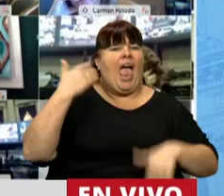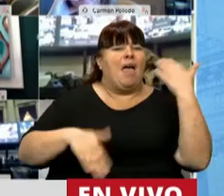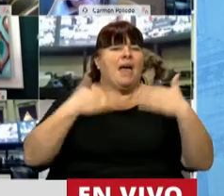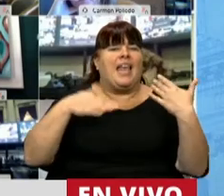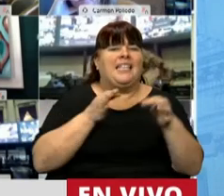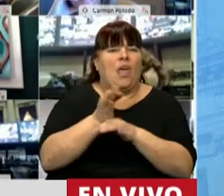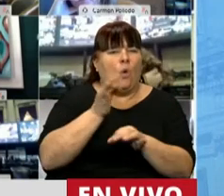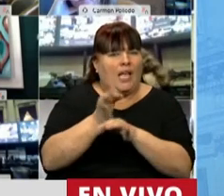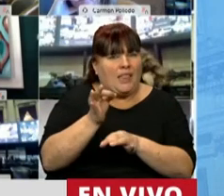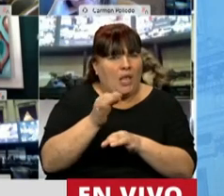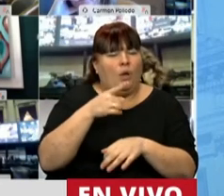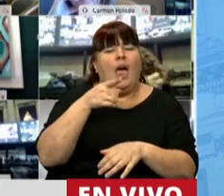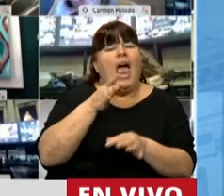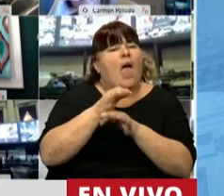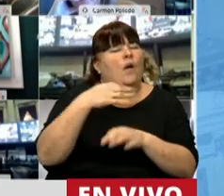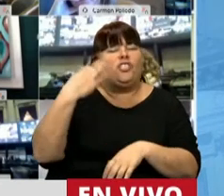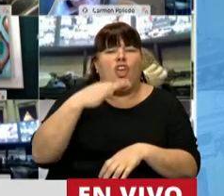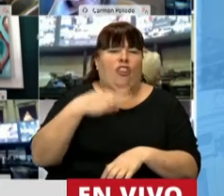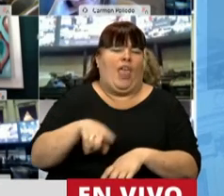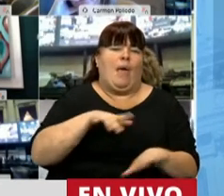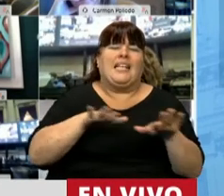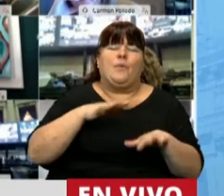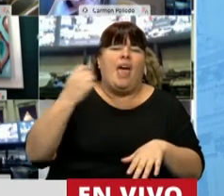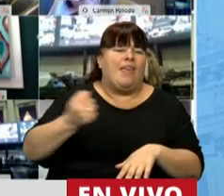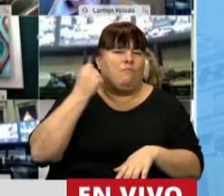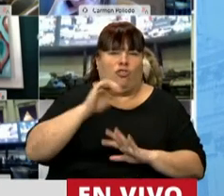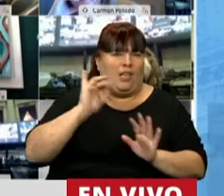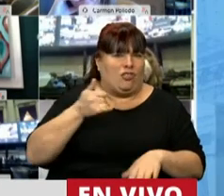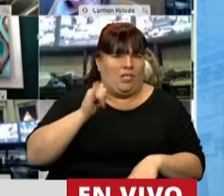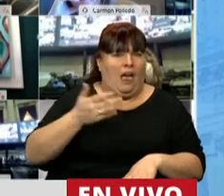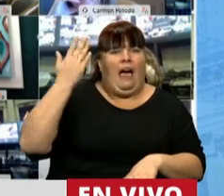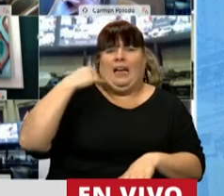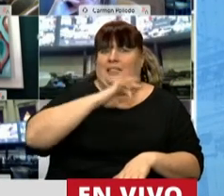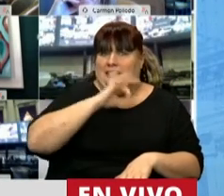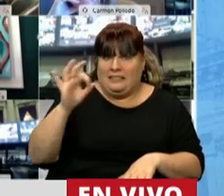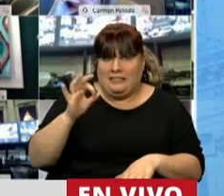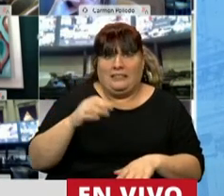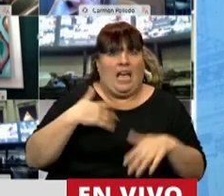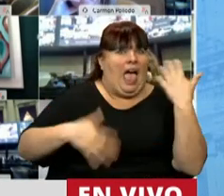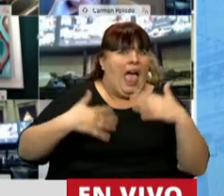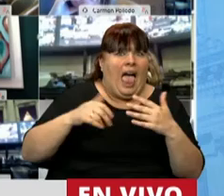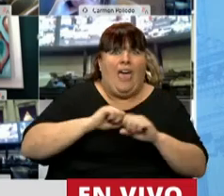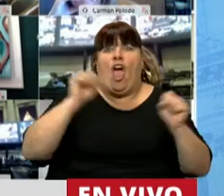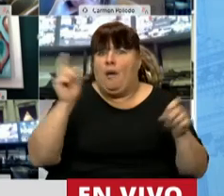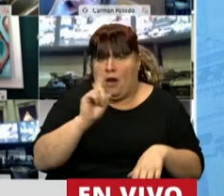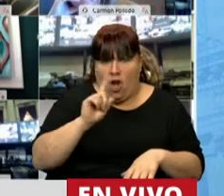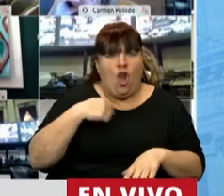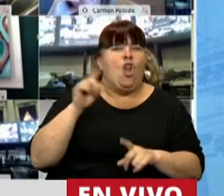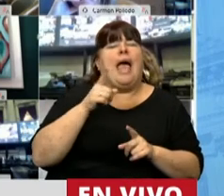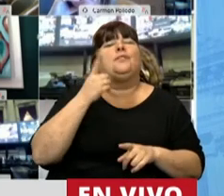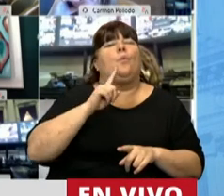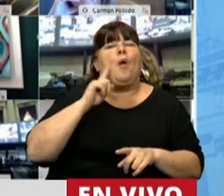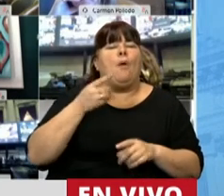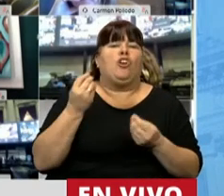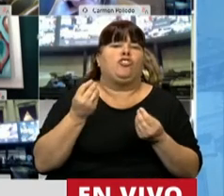emergencia educativa y que la educación sea declarada una actividad esencial. No lo hicimos a las apuradas, no lo hicimos para